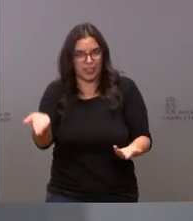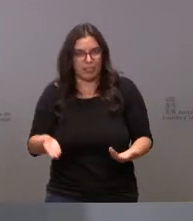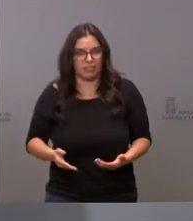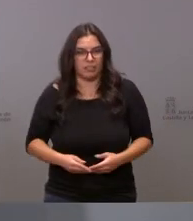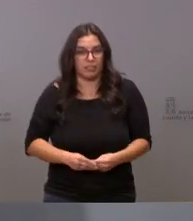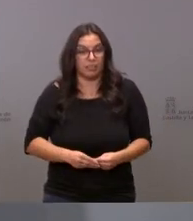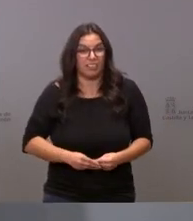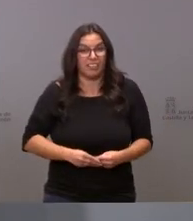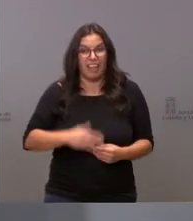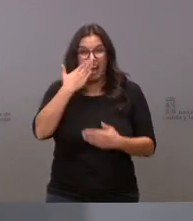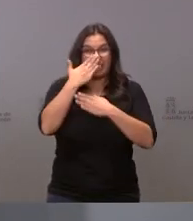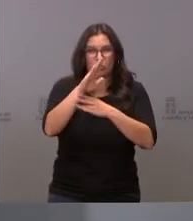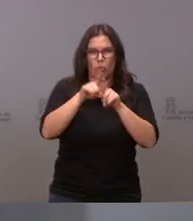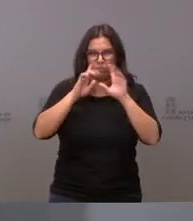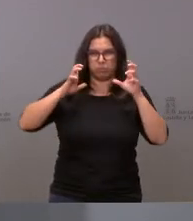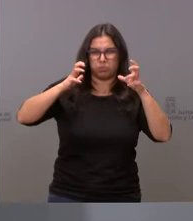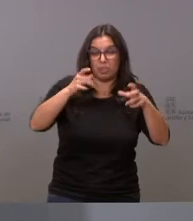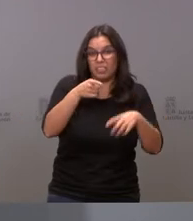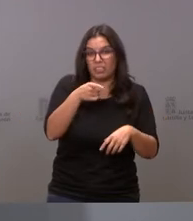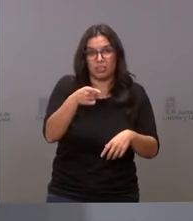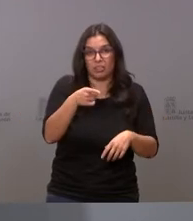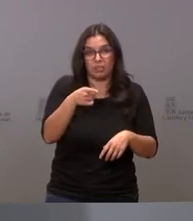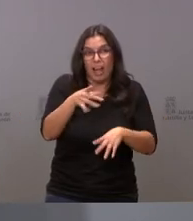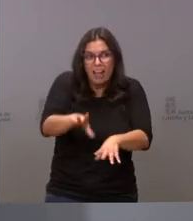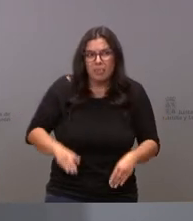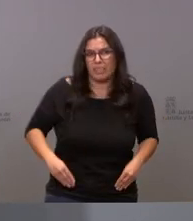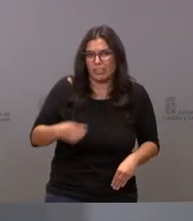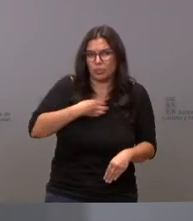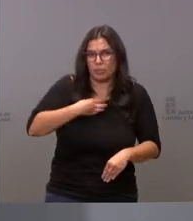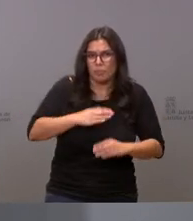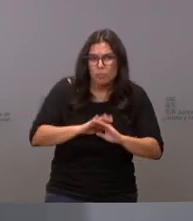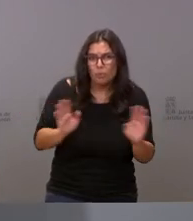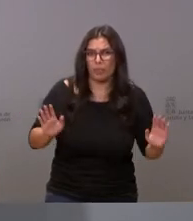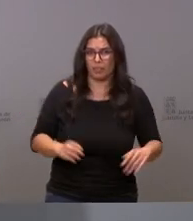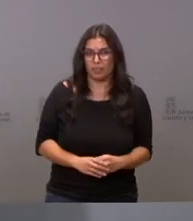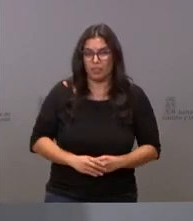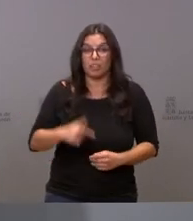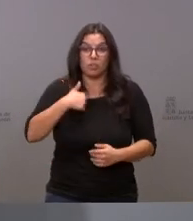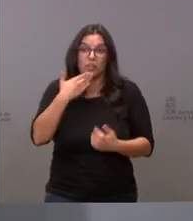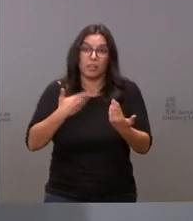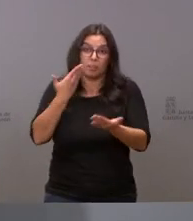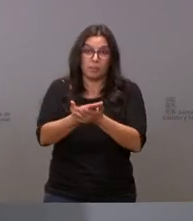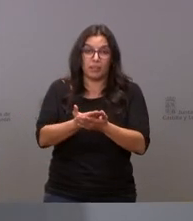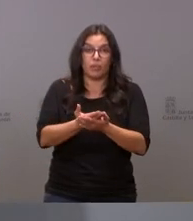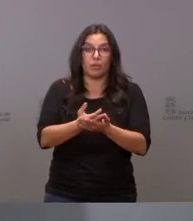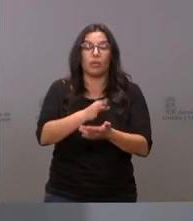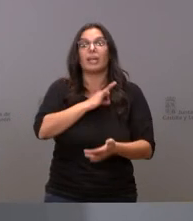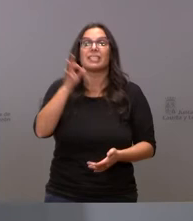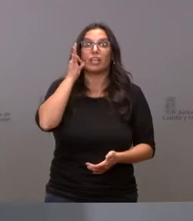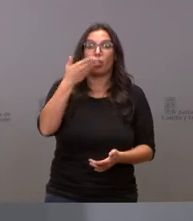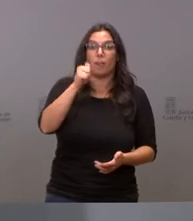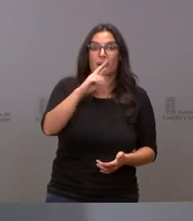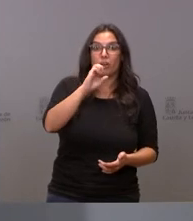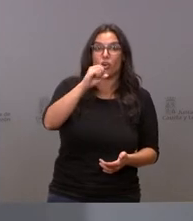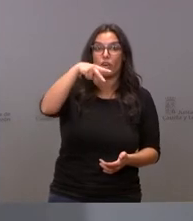este tipo de actitudes son sencillamente inadmisibles y yo lo que le pido a la señora Barcones y al señor Tudanca